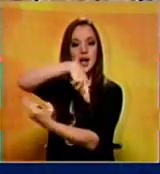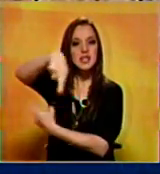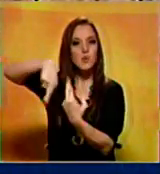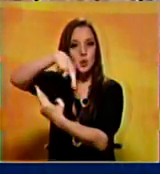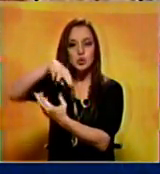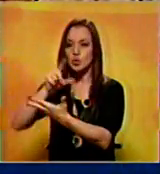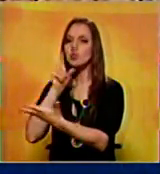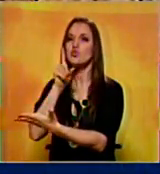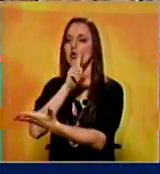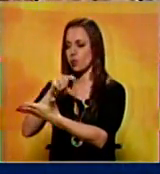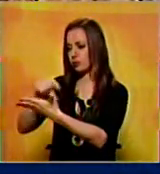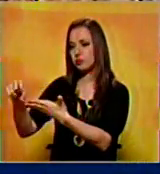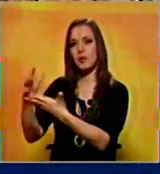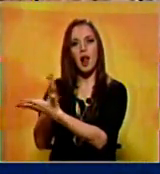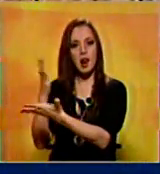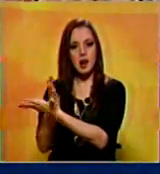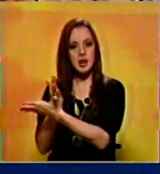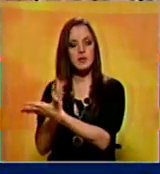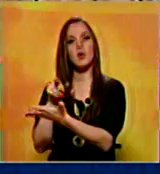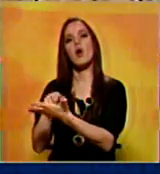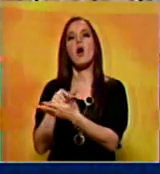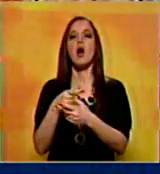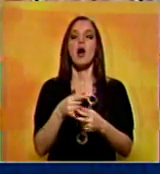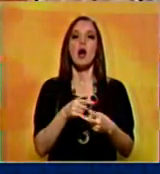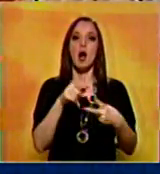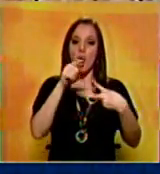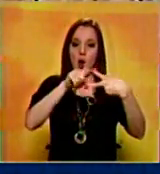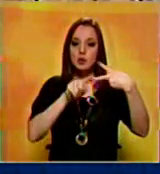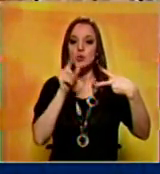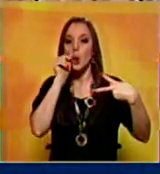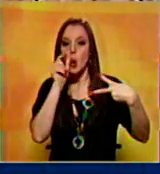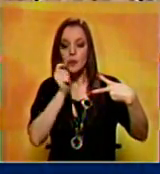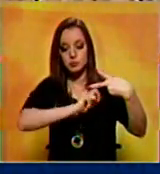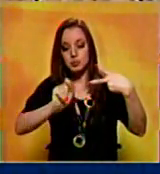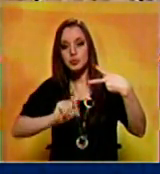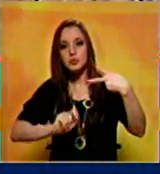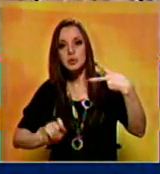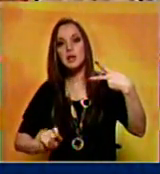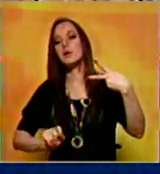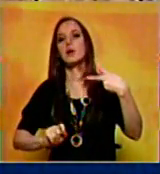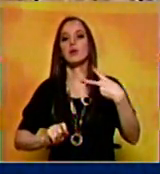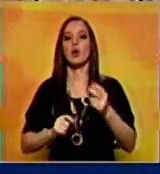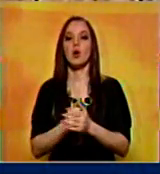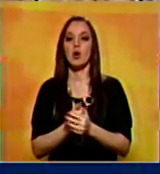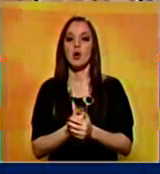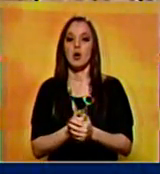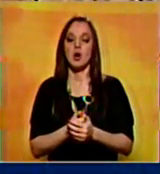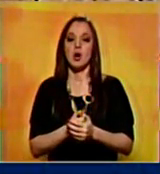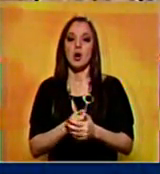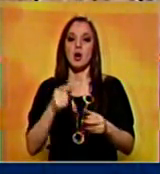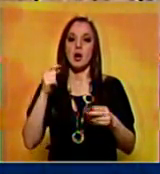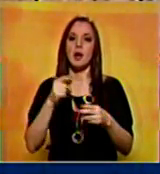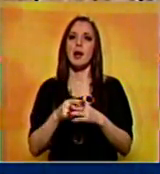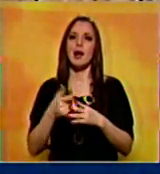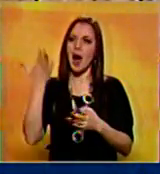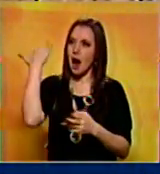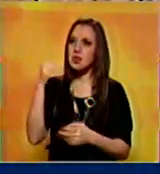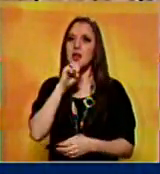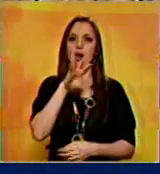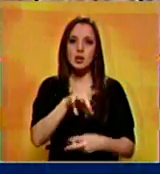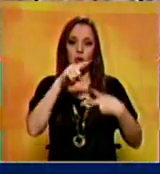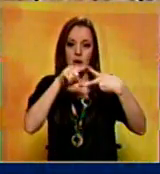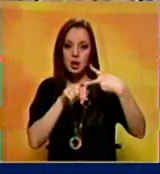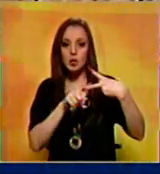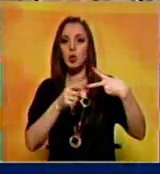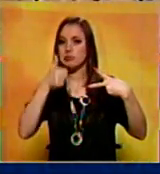Un libro escrito por dos autores muy versados en materia de historia y de